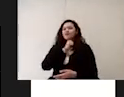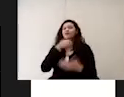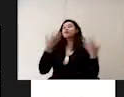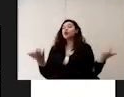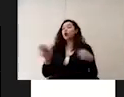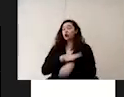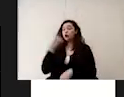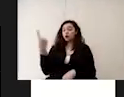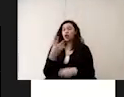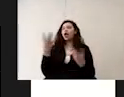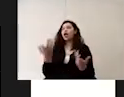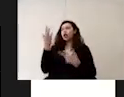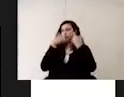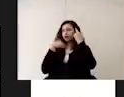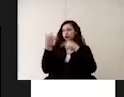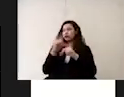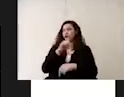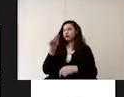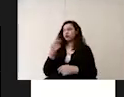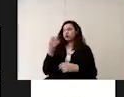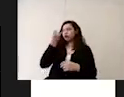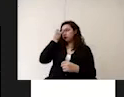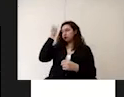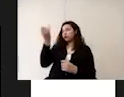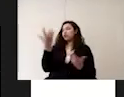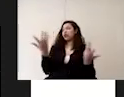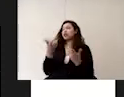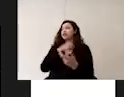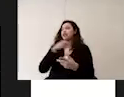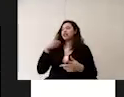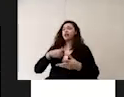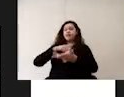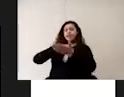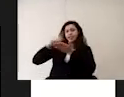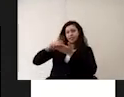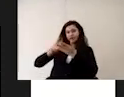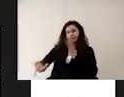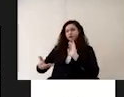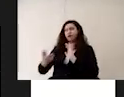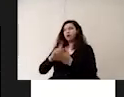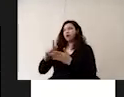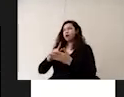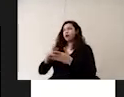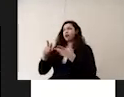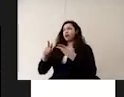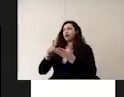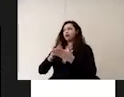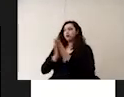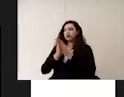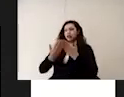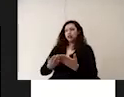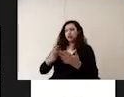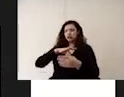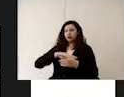después de cada consulta idealmente se debe realizar limpieza y desinfección de cada libro antes de ser